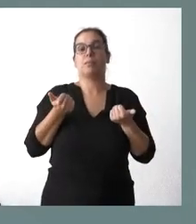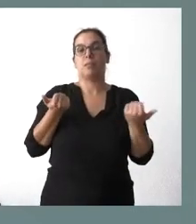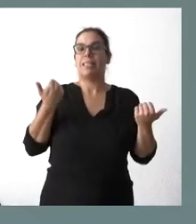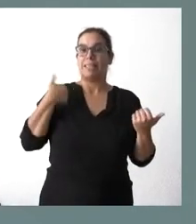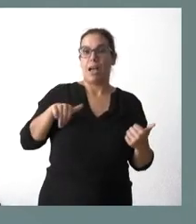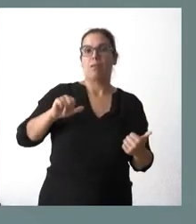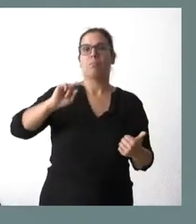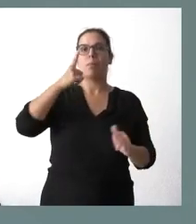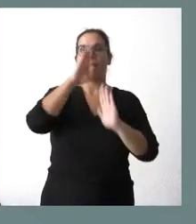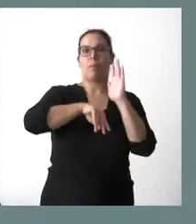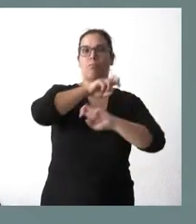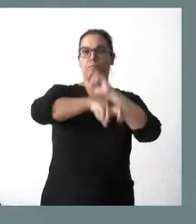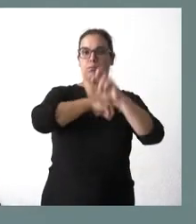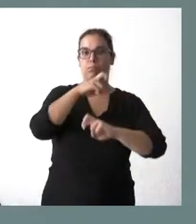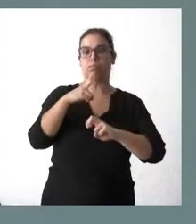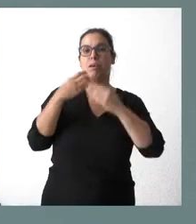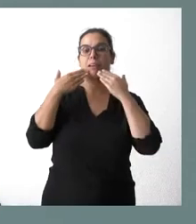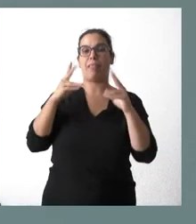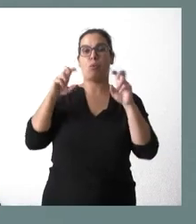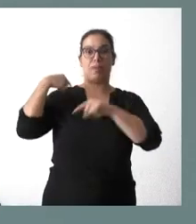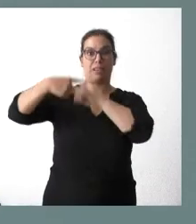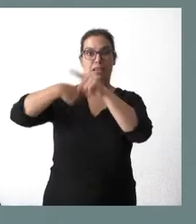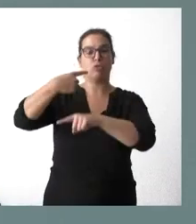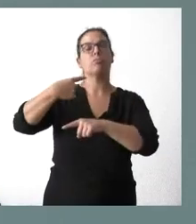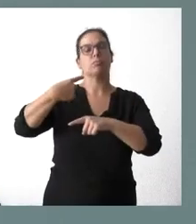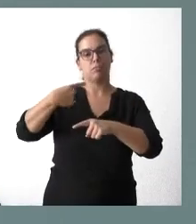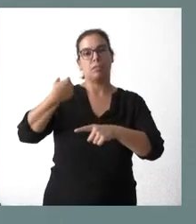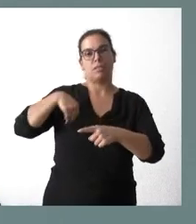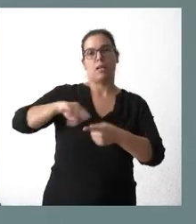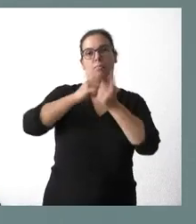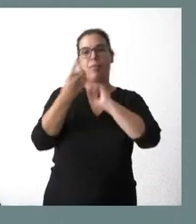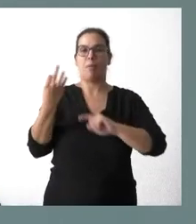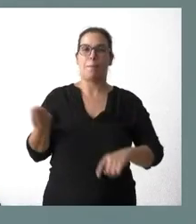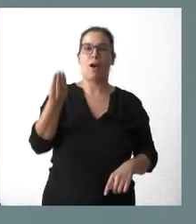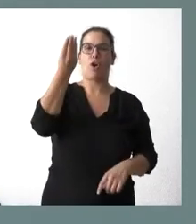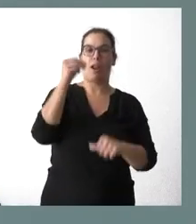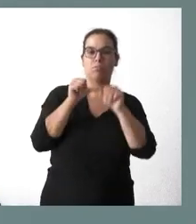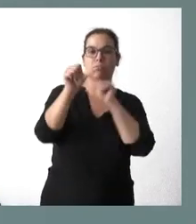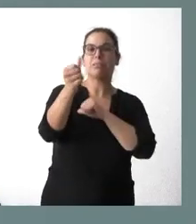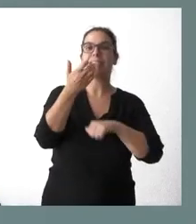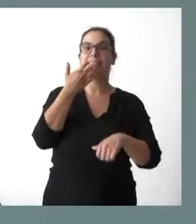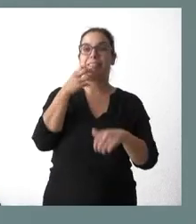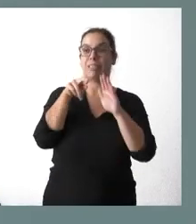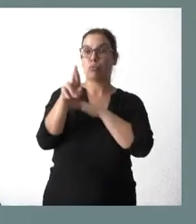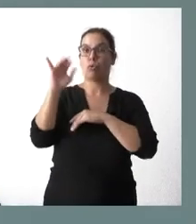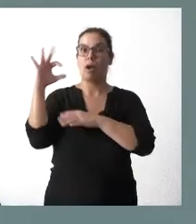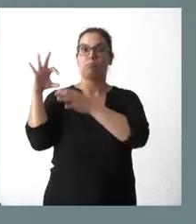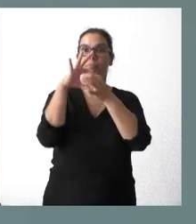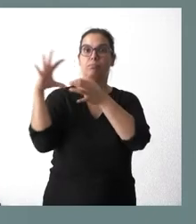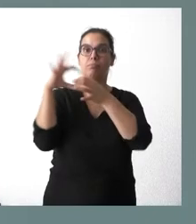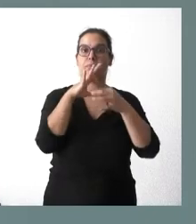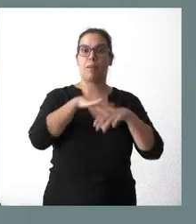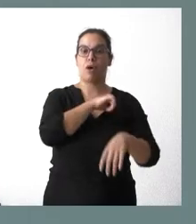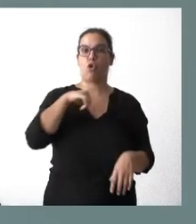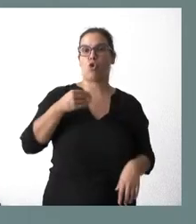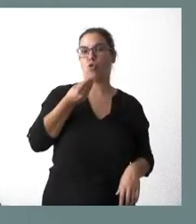reprogramación de fondos europeos de la nueva generación. Y sería bueno irla mejorando en la medida en que estos recursos puedan vincular al autoconsumo